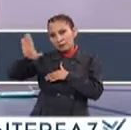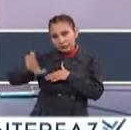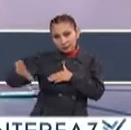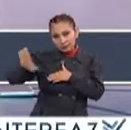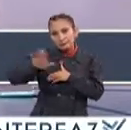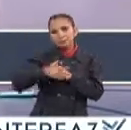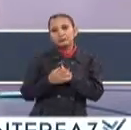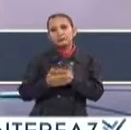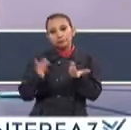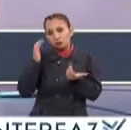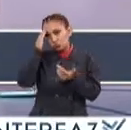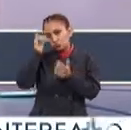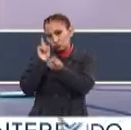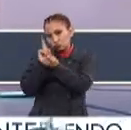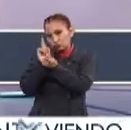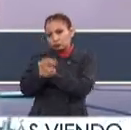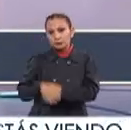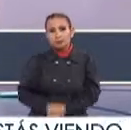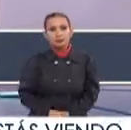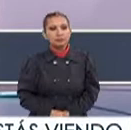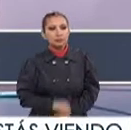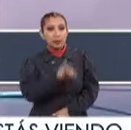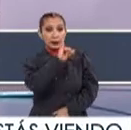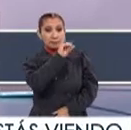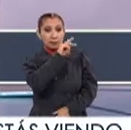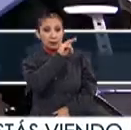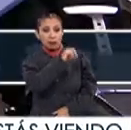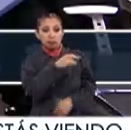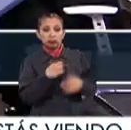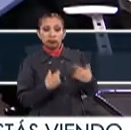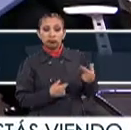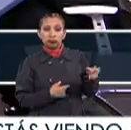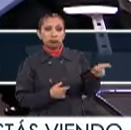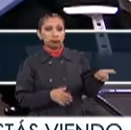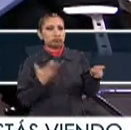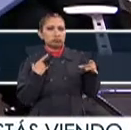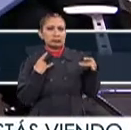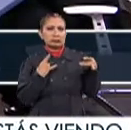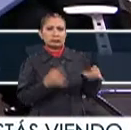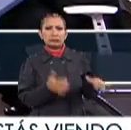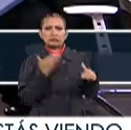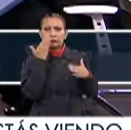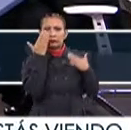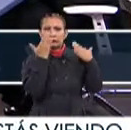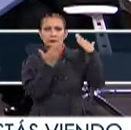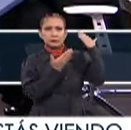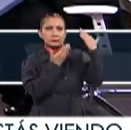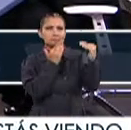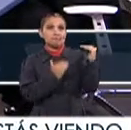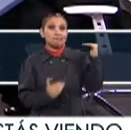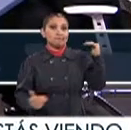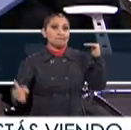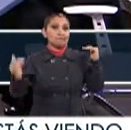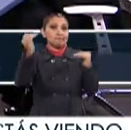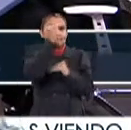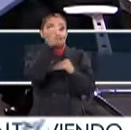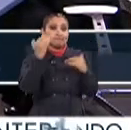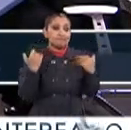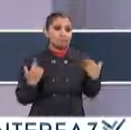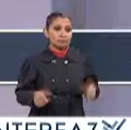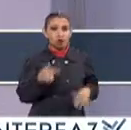Personas Que pudiste conocer Allá en Italia? Bueno El Instituto Politécnico Nacional Su calidad de estudios Es muy Muy Muy alta